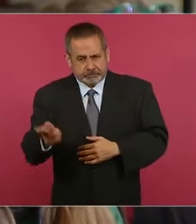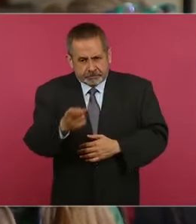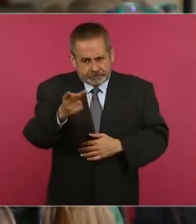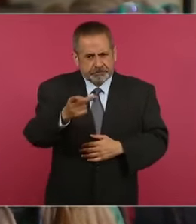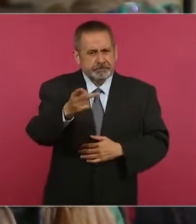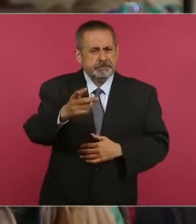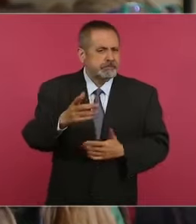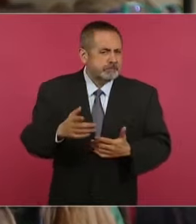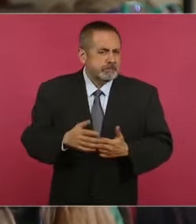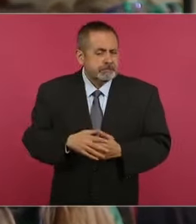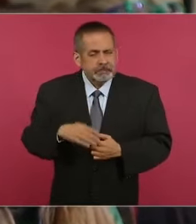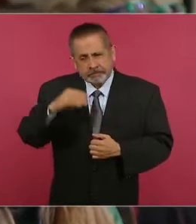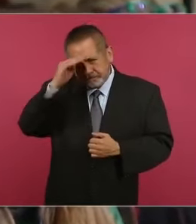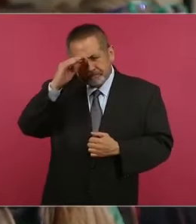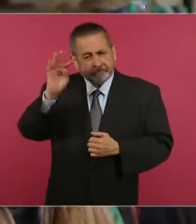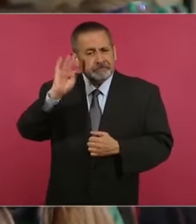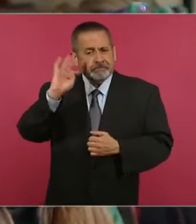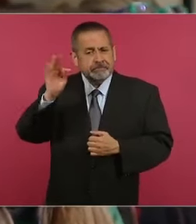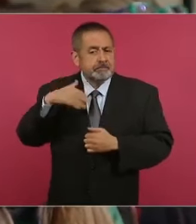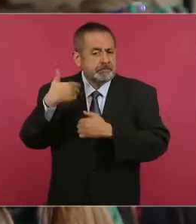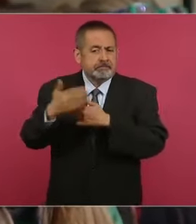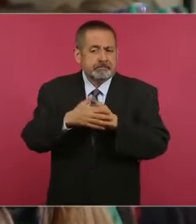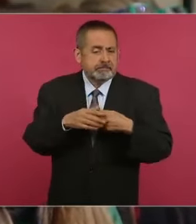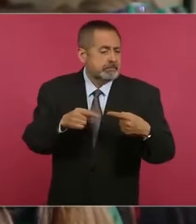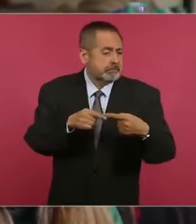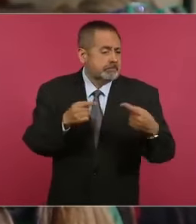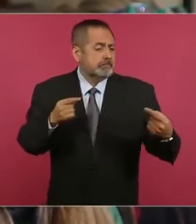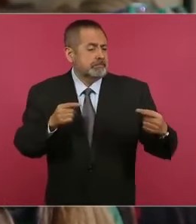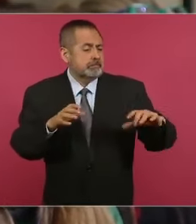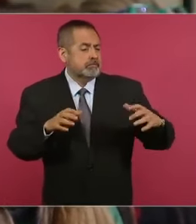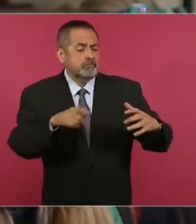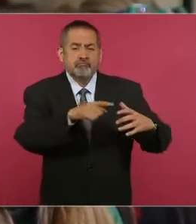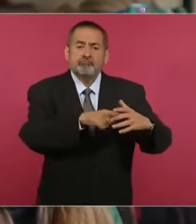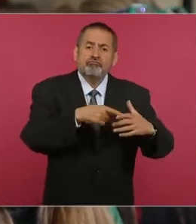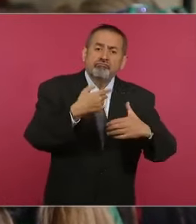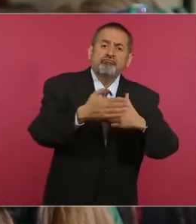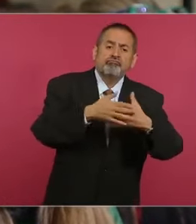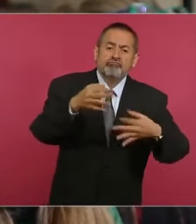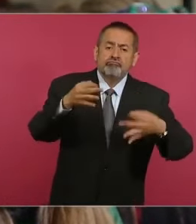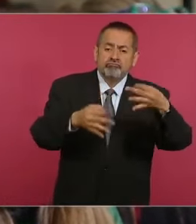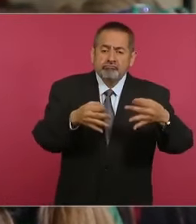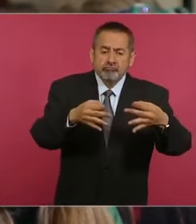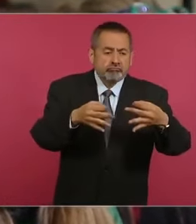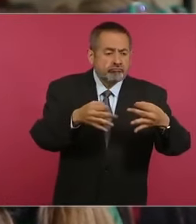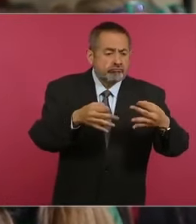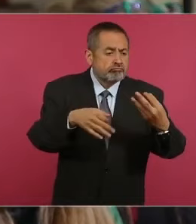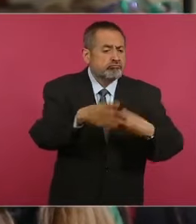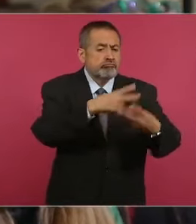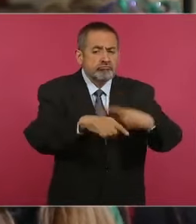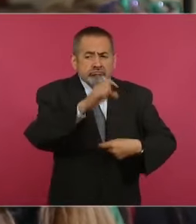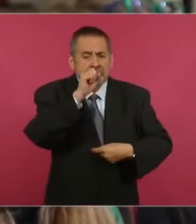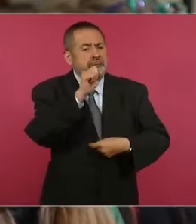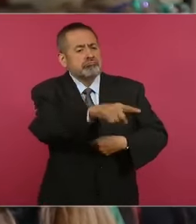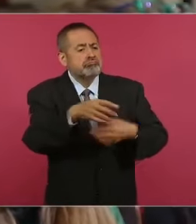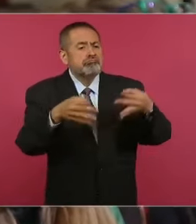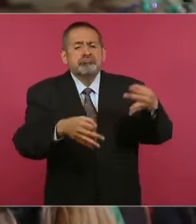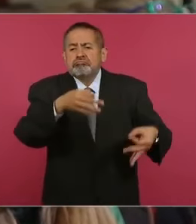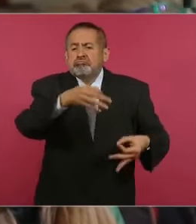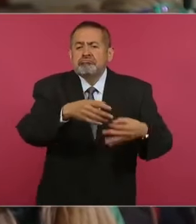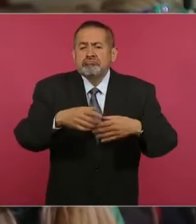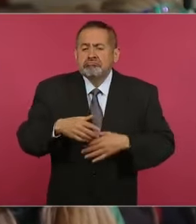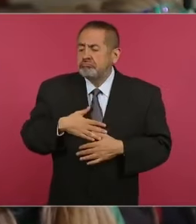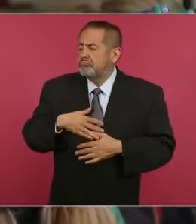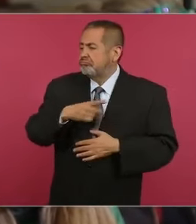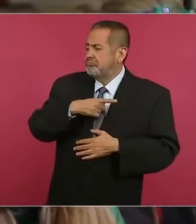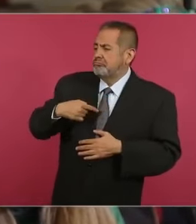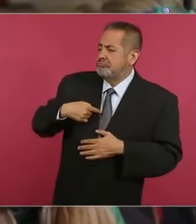en el escenario de que la oposición mande esto a tribunales y que son los mismos jueces que van a decidir esta